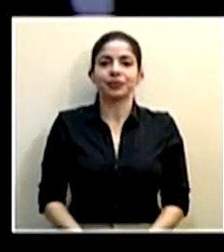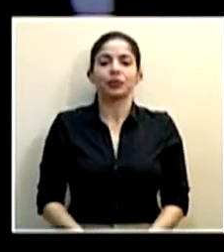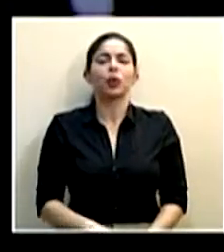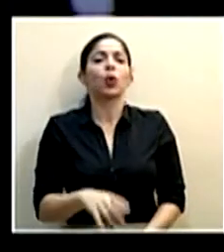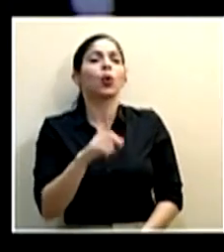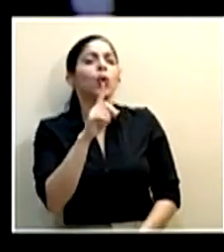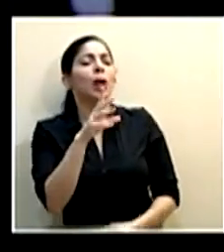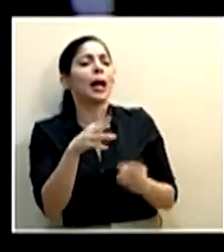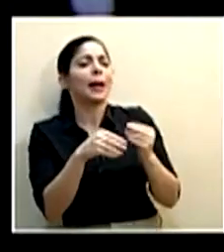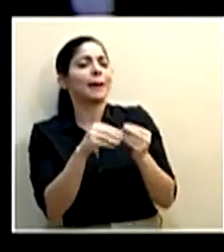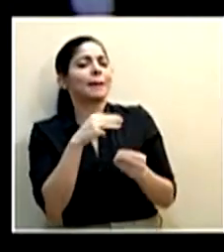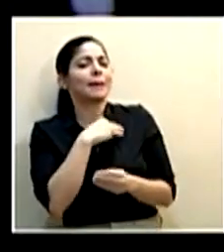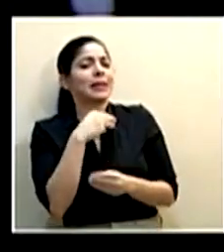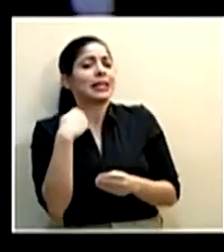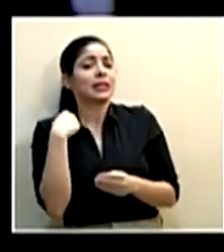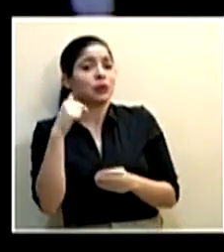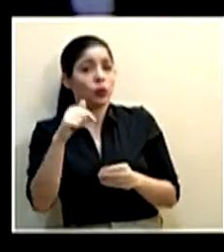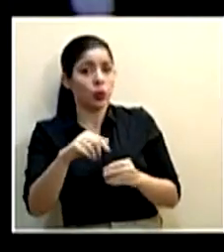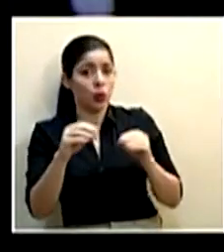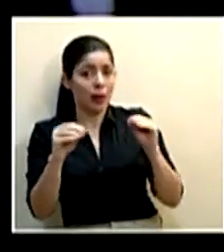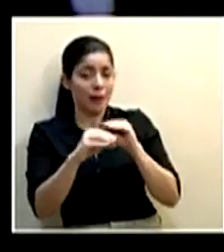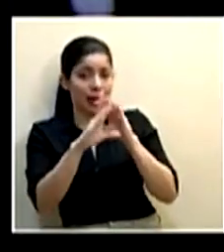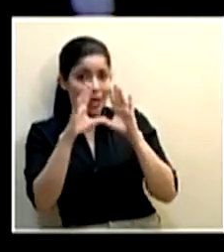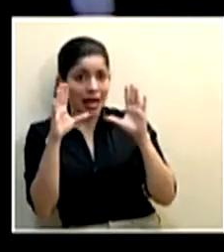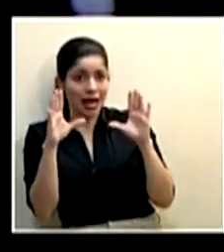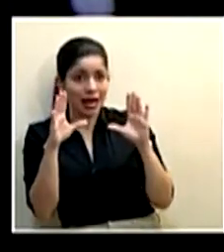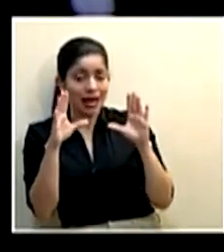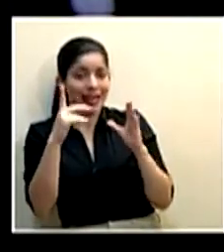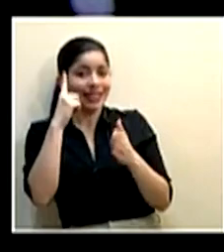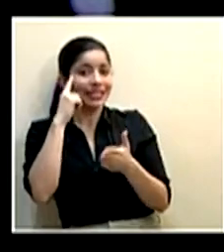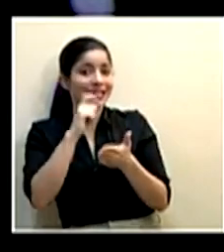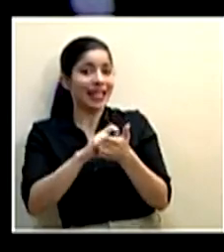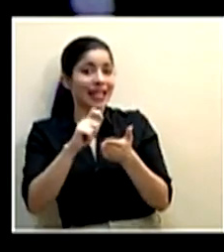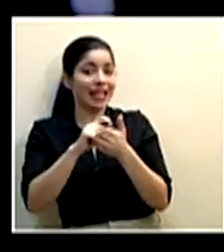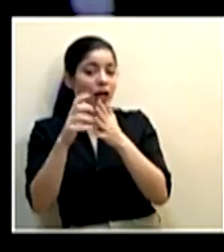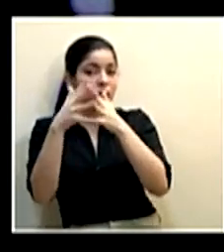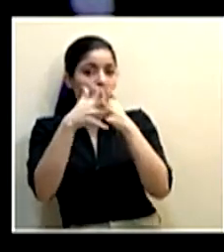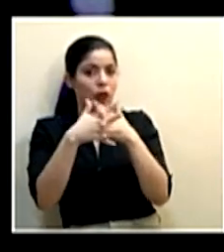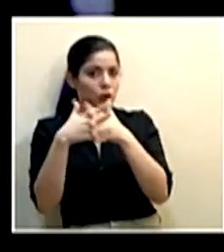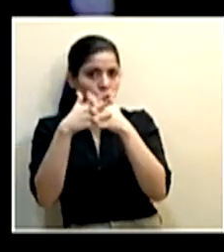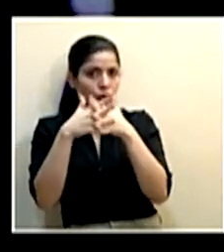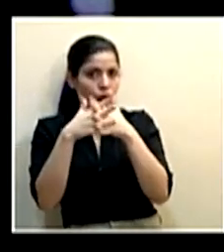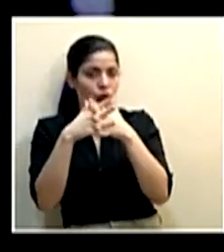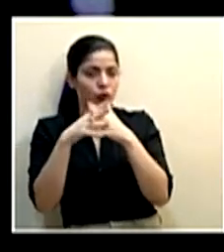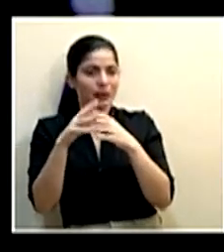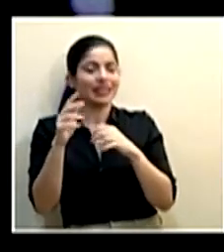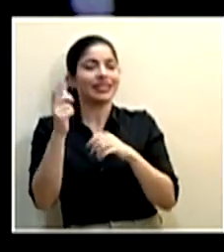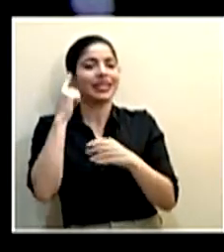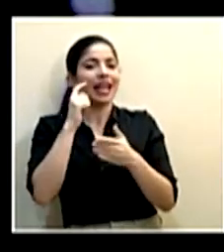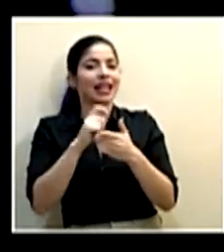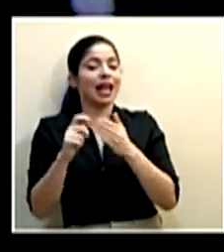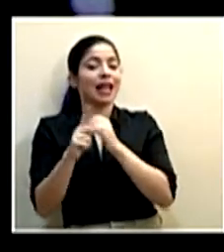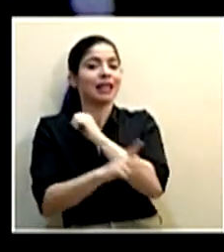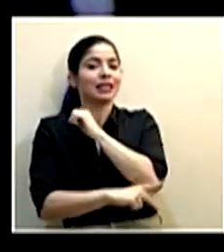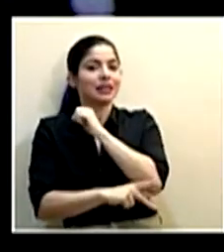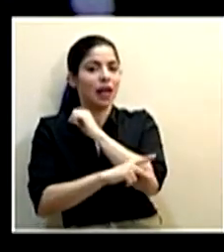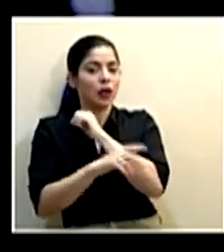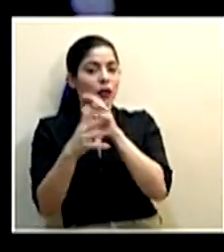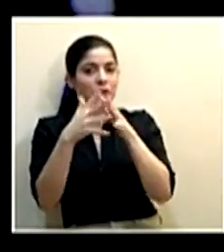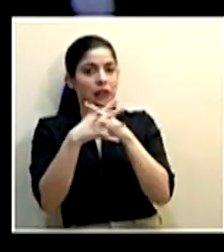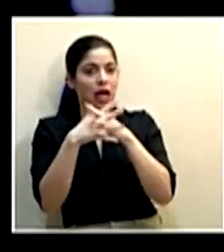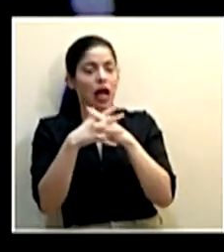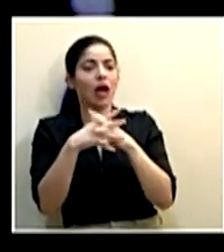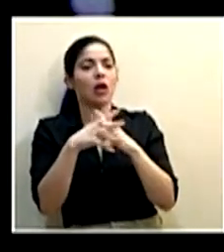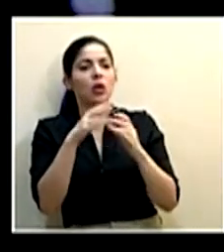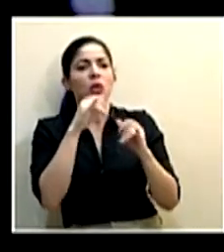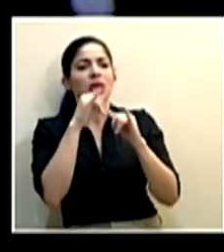edición, señor ministro. Esta mañana el subsecretario de Estados Unidos, de Estados Unidos, advirtió y denunció la